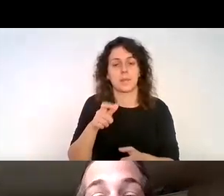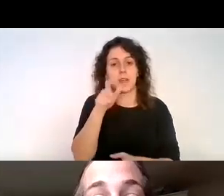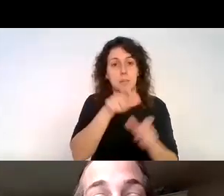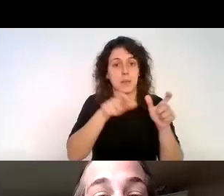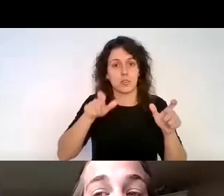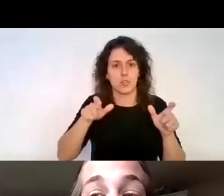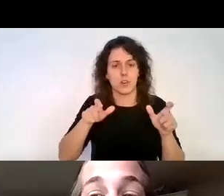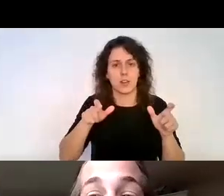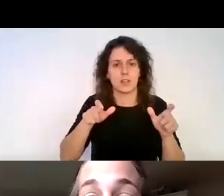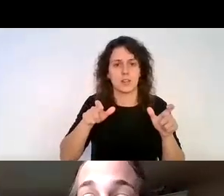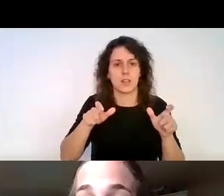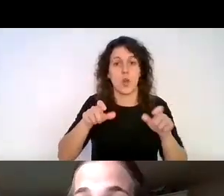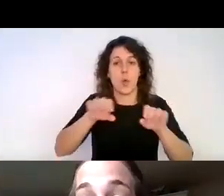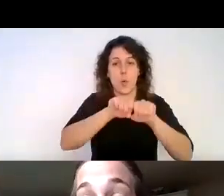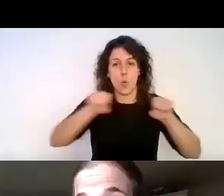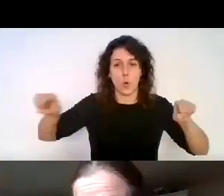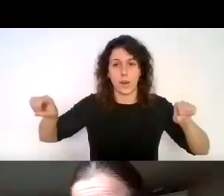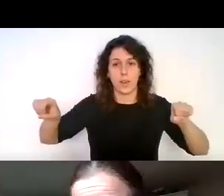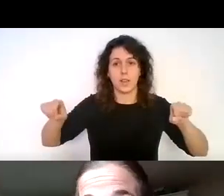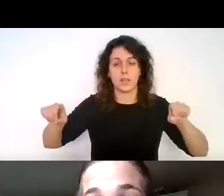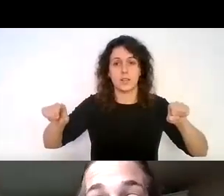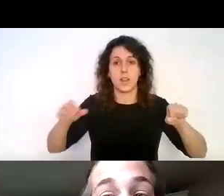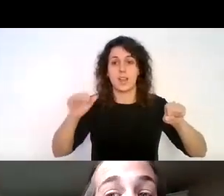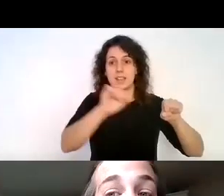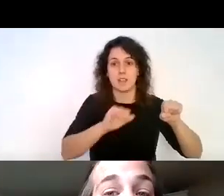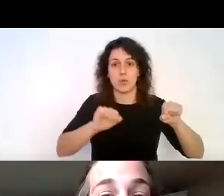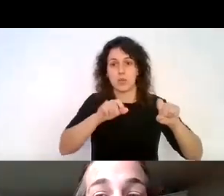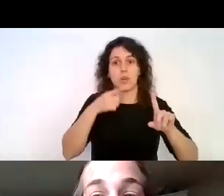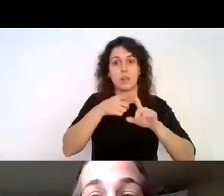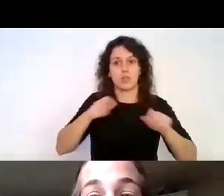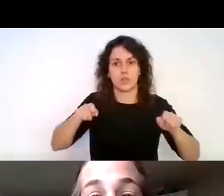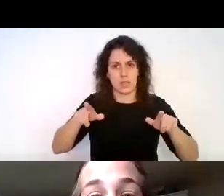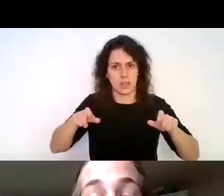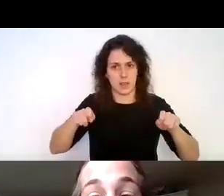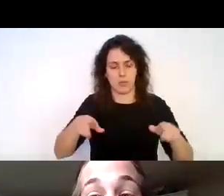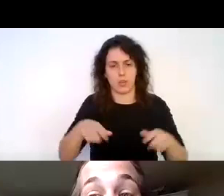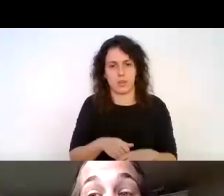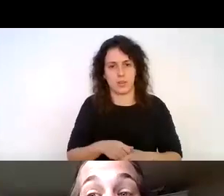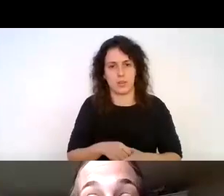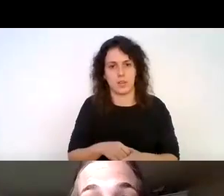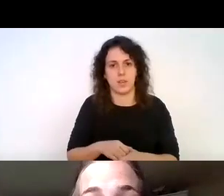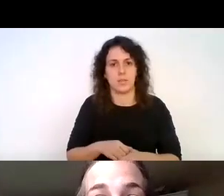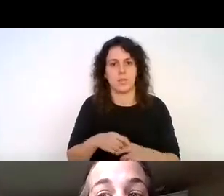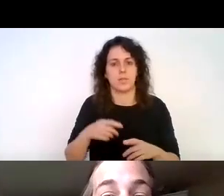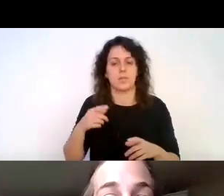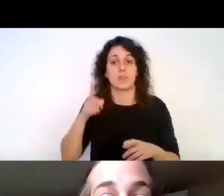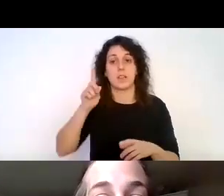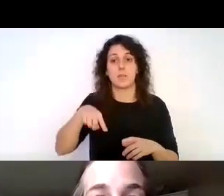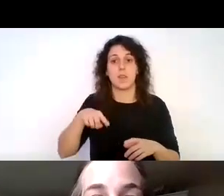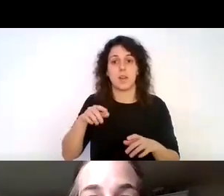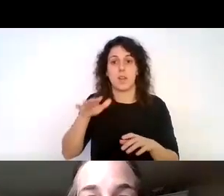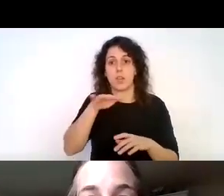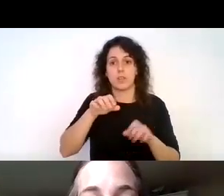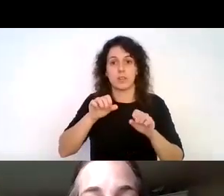aseguradas con cuerdas para las sillas de rueda para que haya un arnés de seguridad